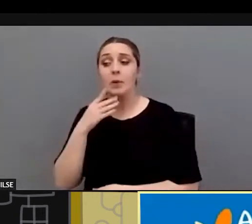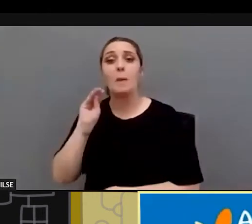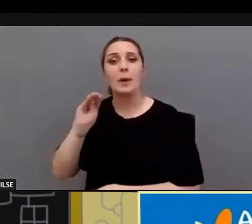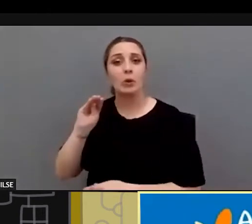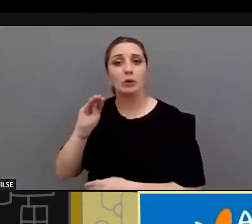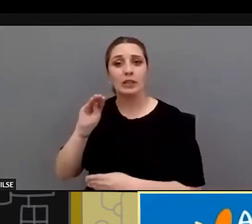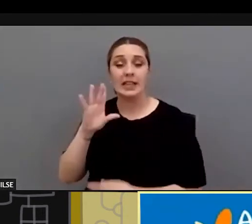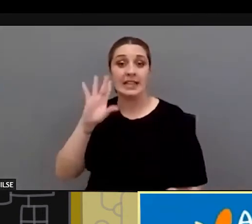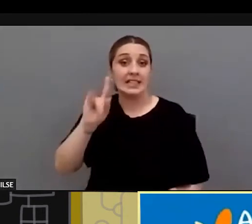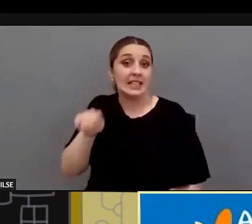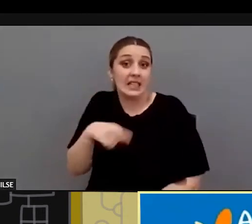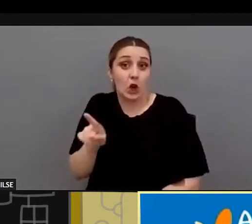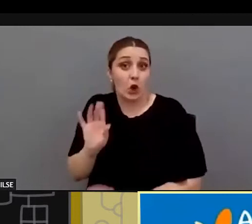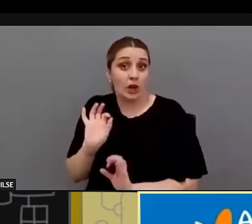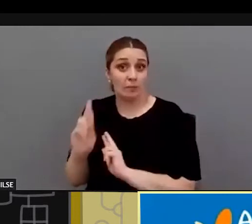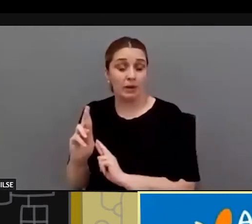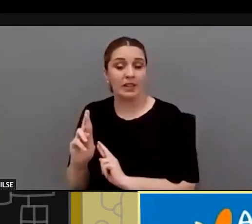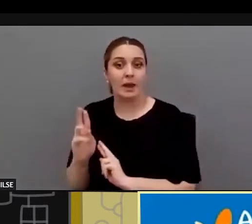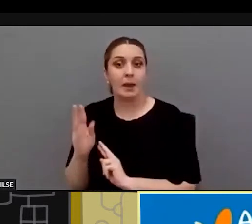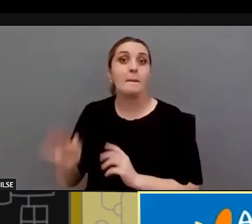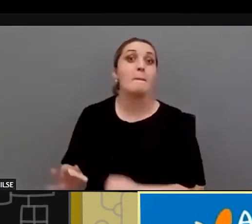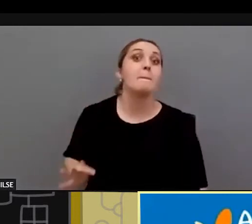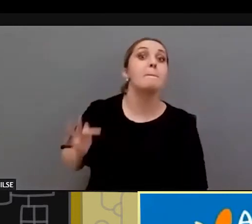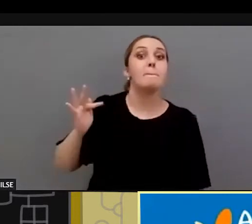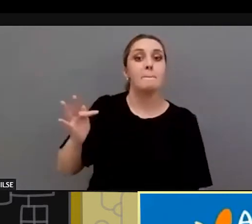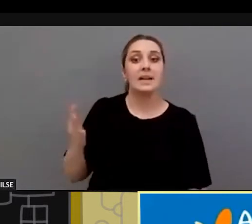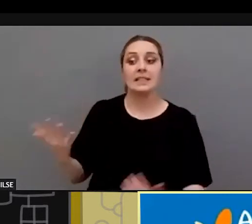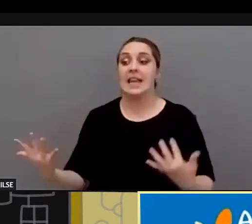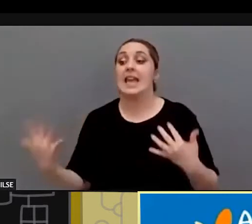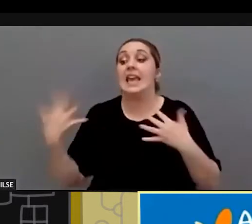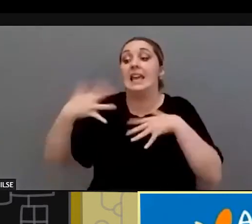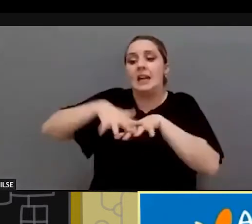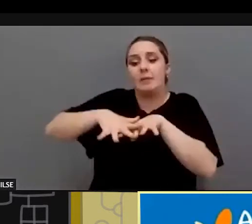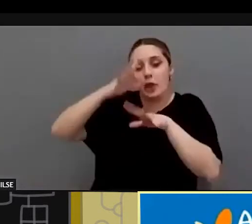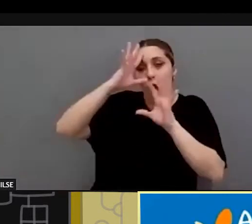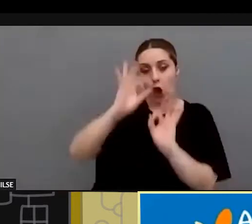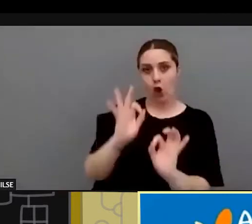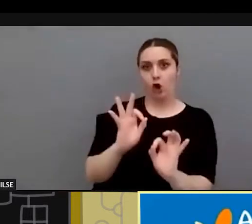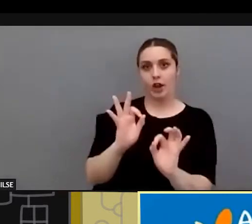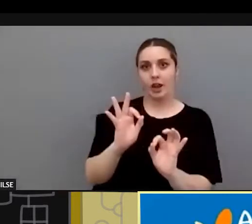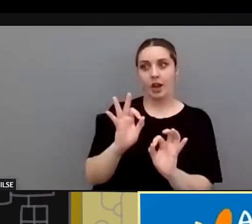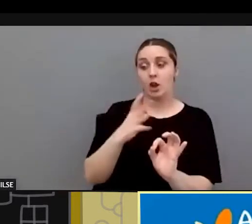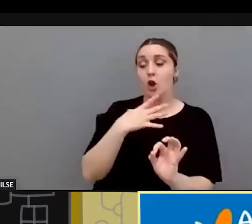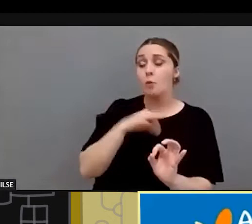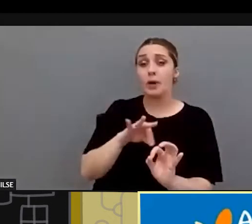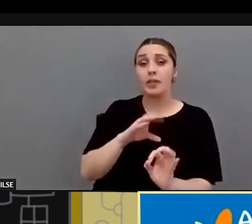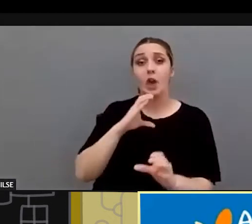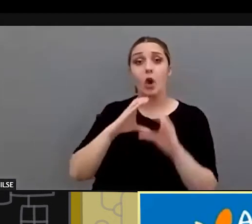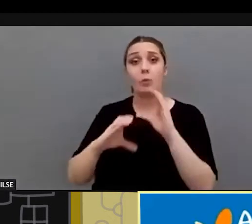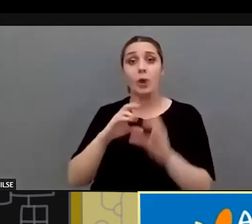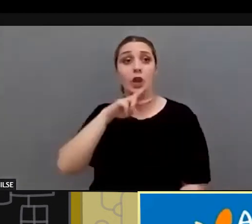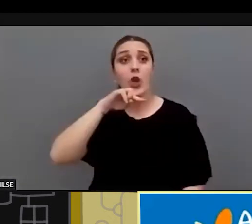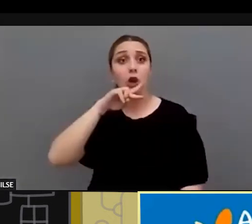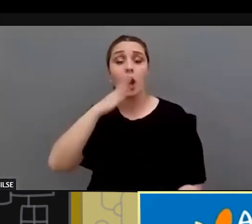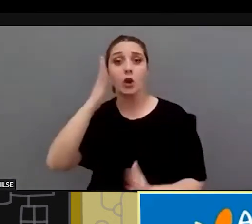de sí y no y además los integramos desde la lógica de que puede no tener comunicación y